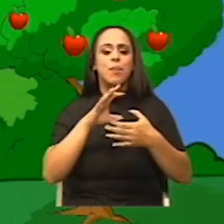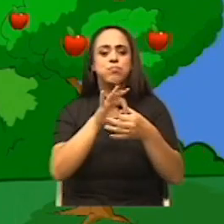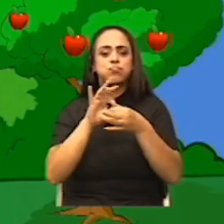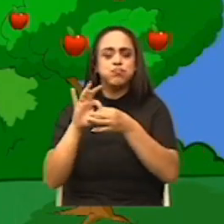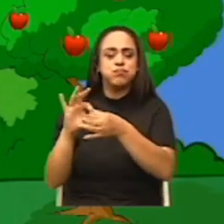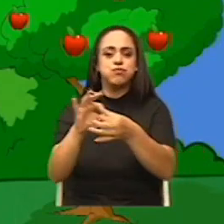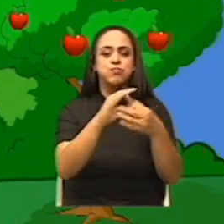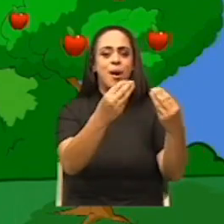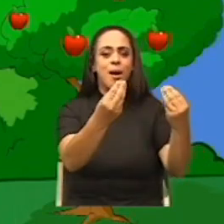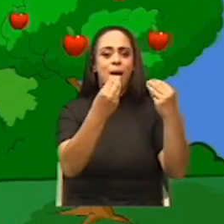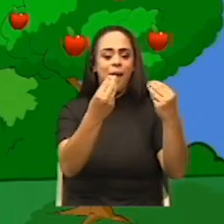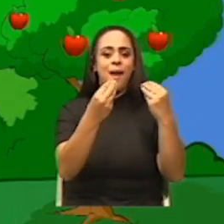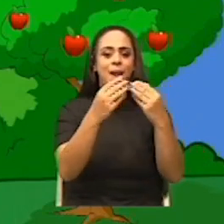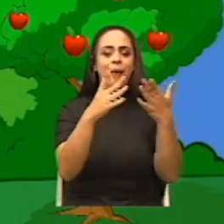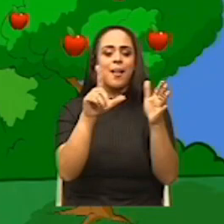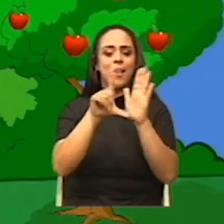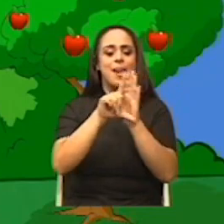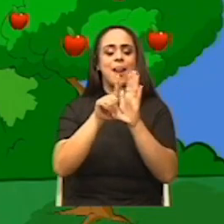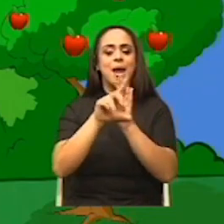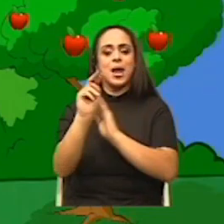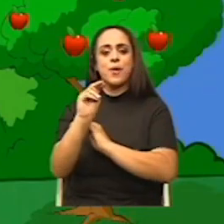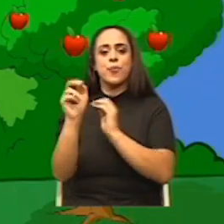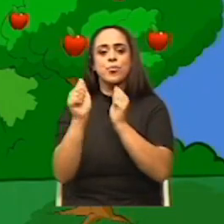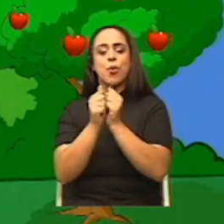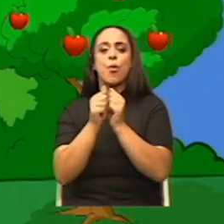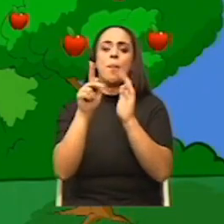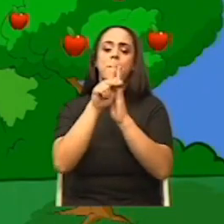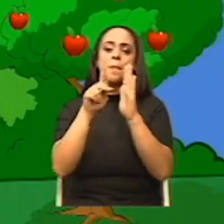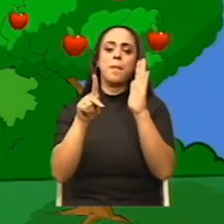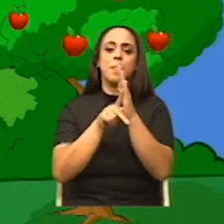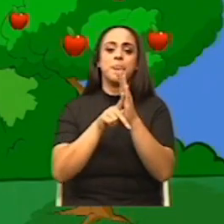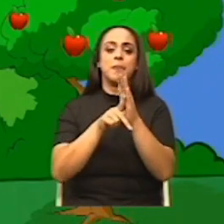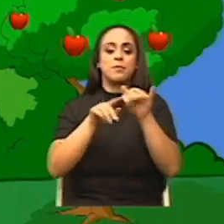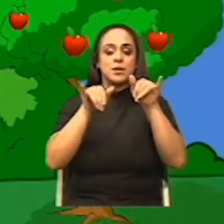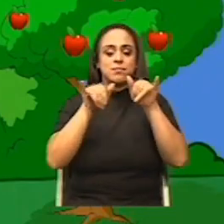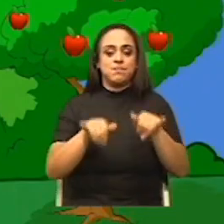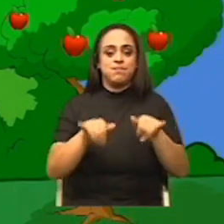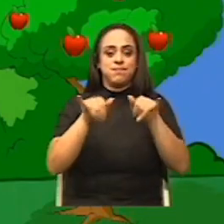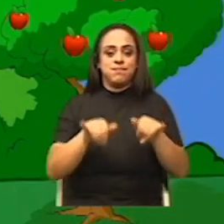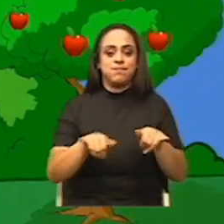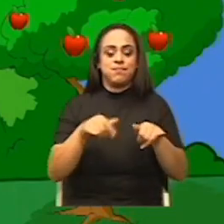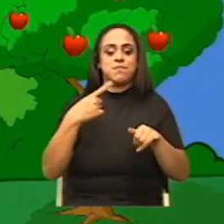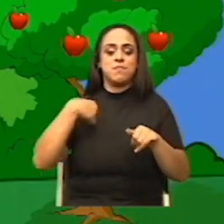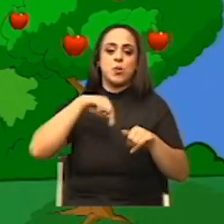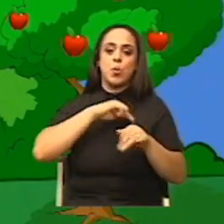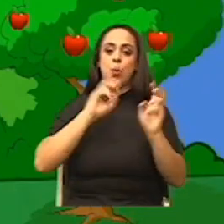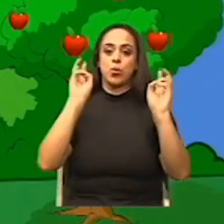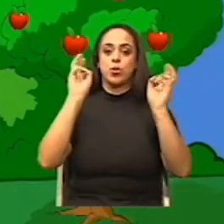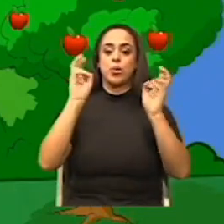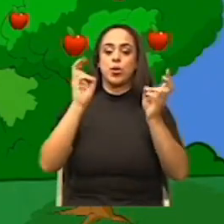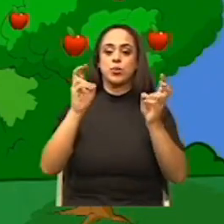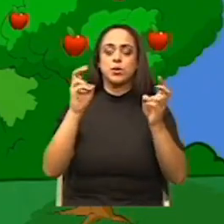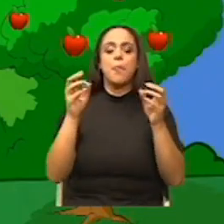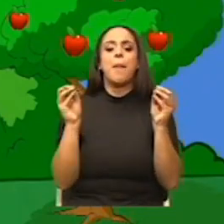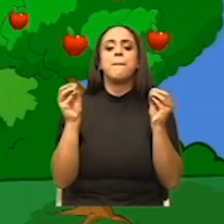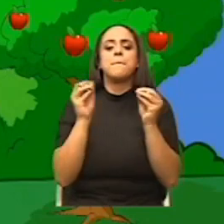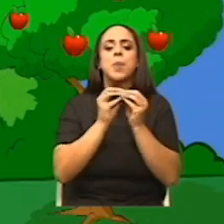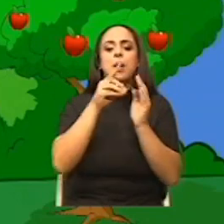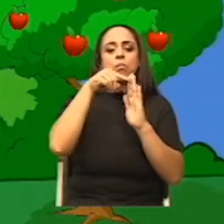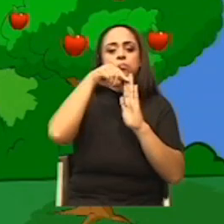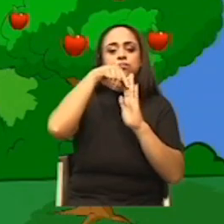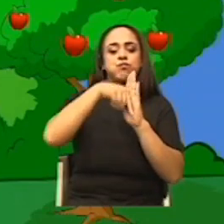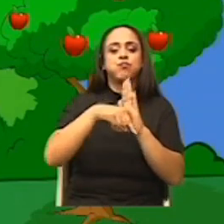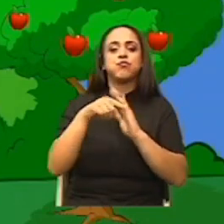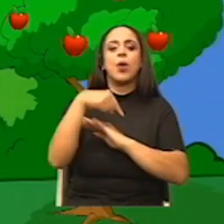la ley de Newton con los principios de la hidrostática? Que será un tema que estaremos desarrollando ampliamente en la